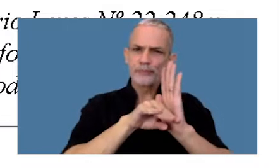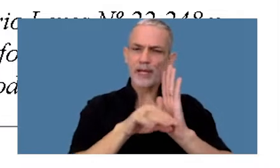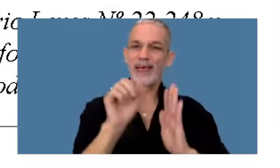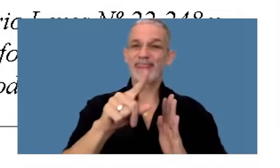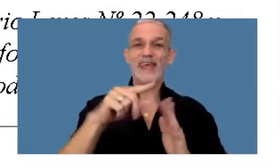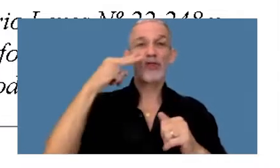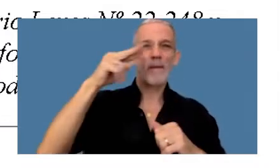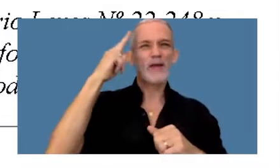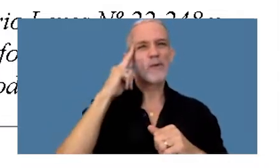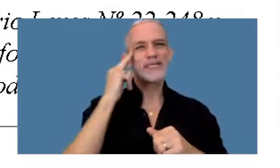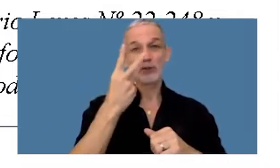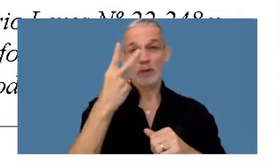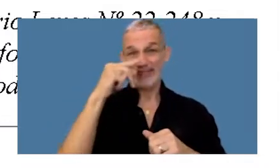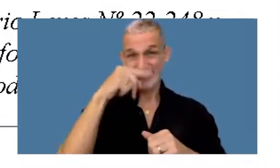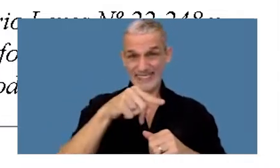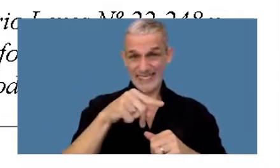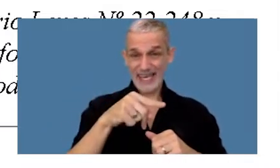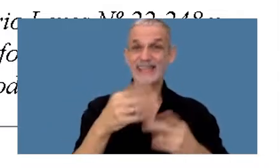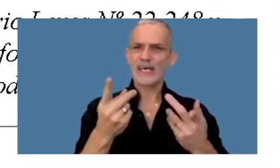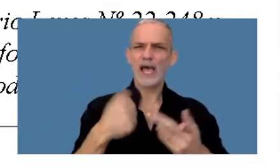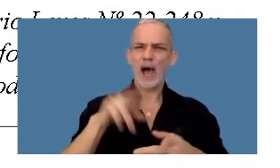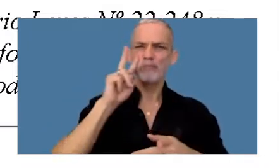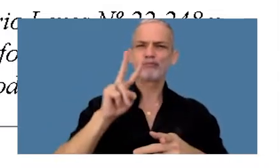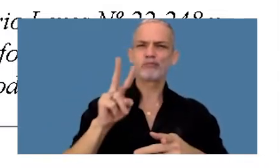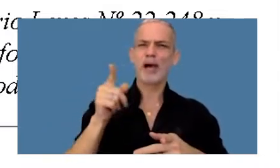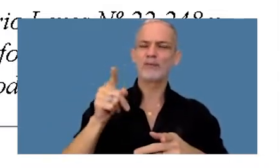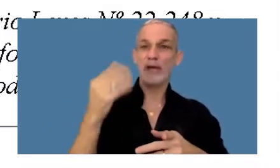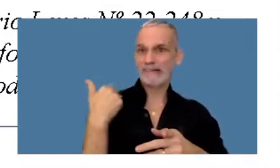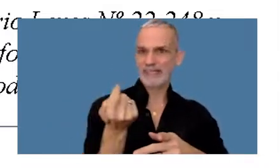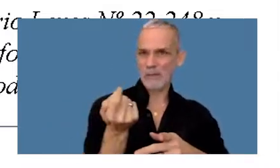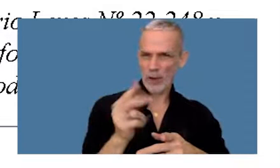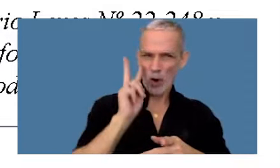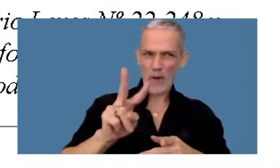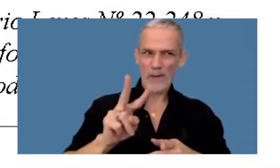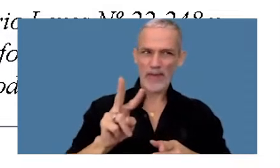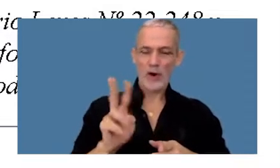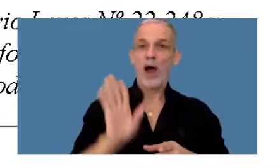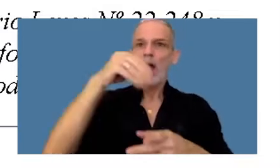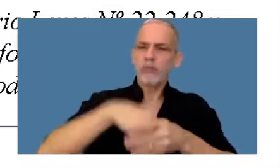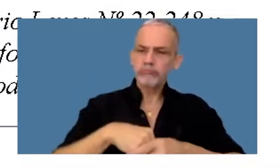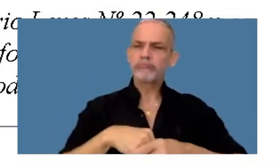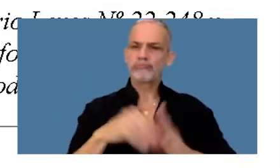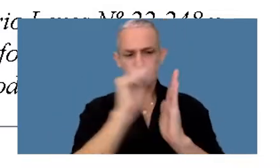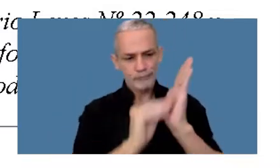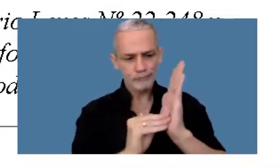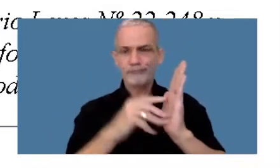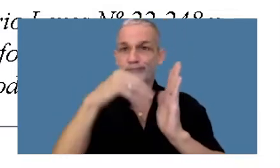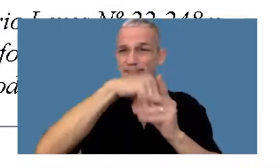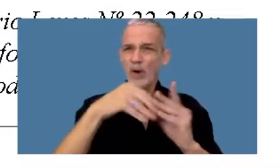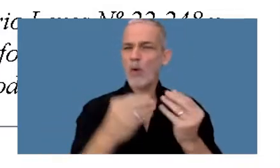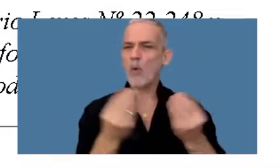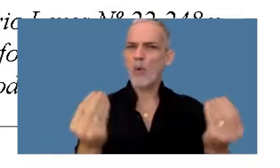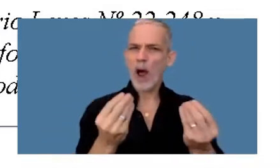la 2927 y que vimos hace unos instantes, incorporó en esta oportunidad